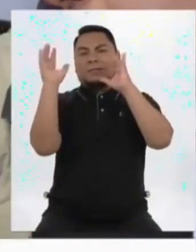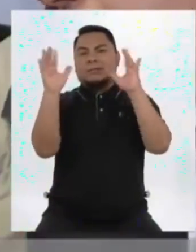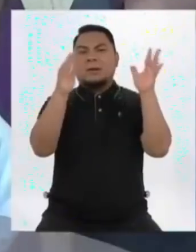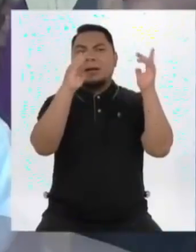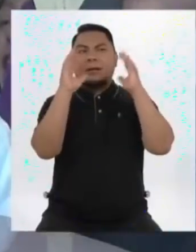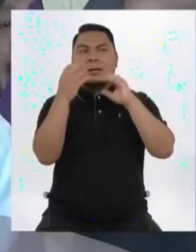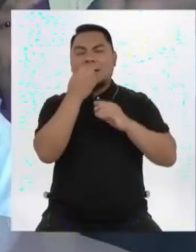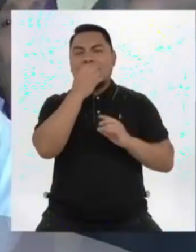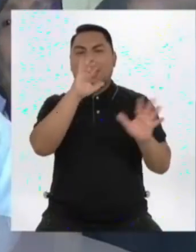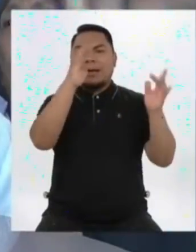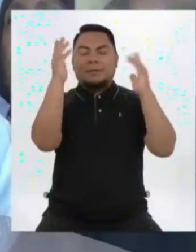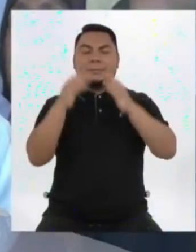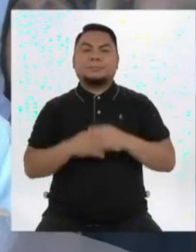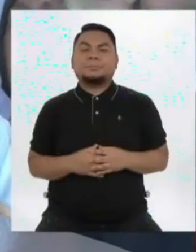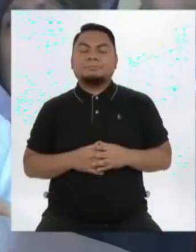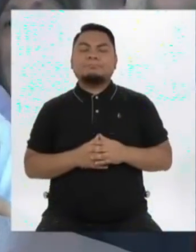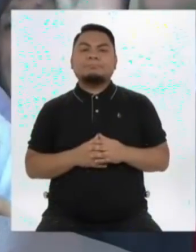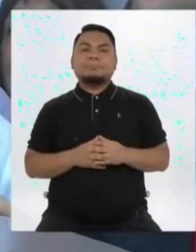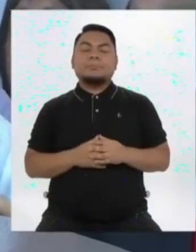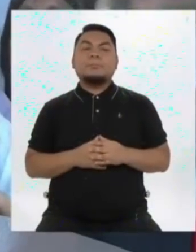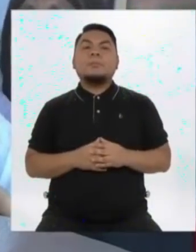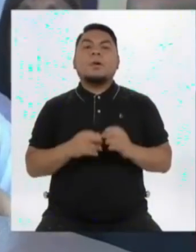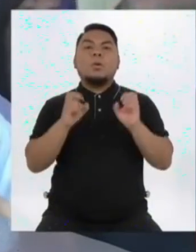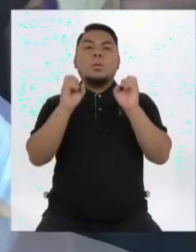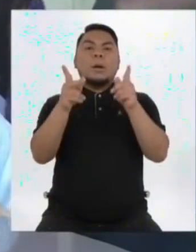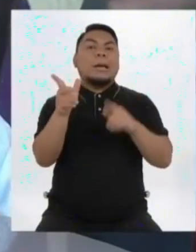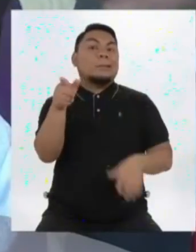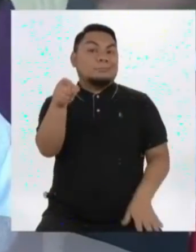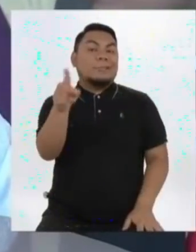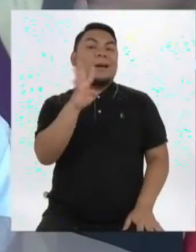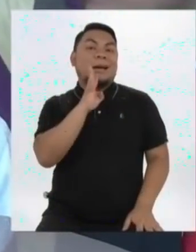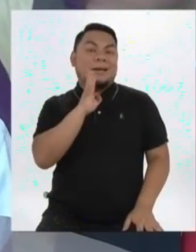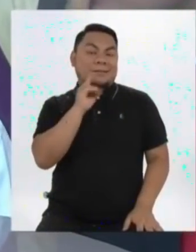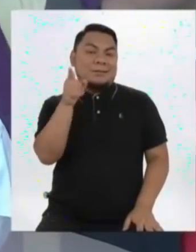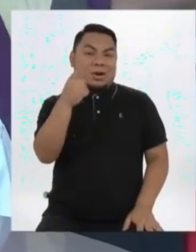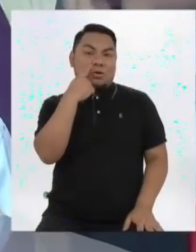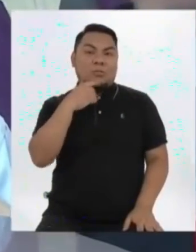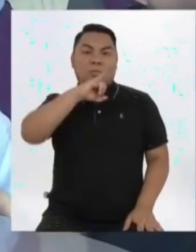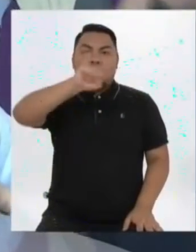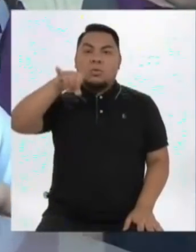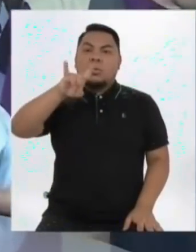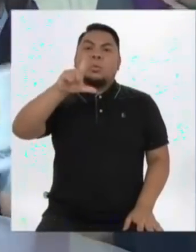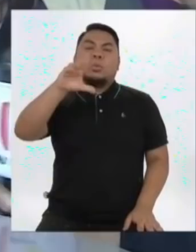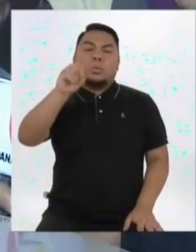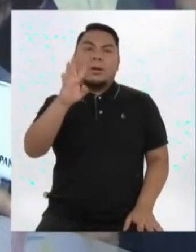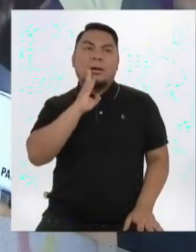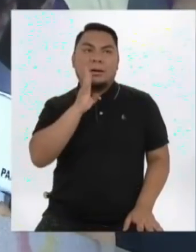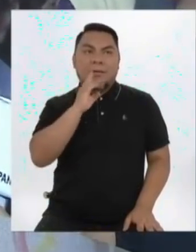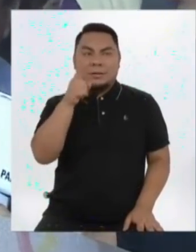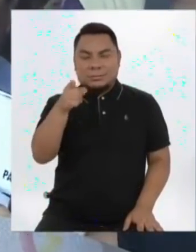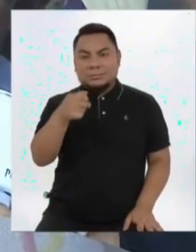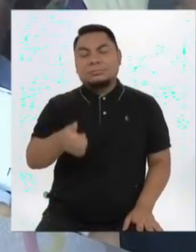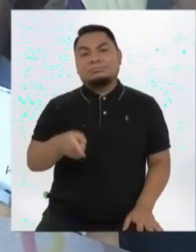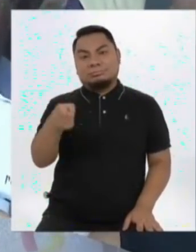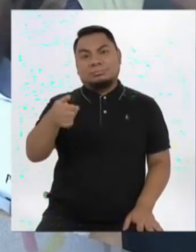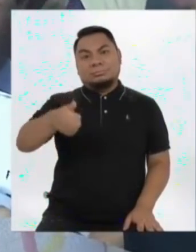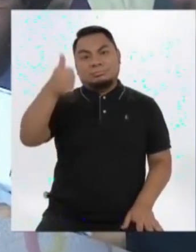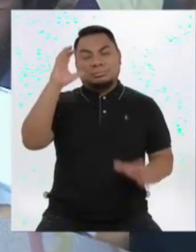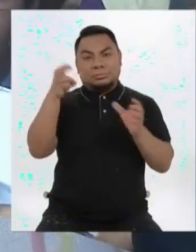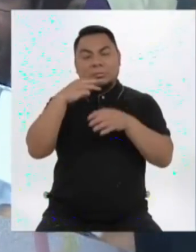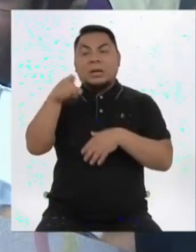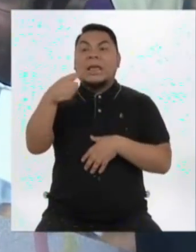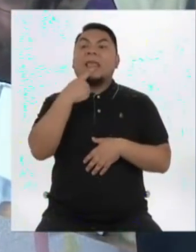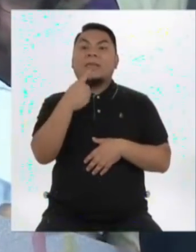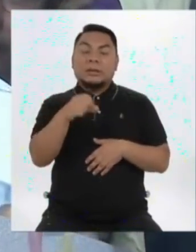Bien, muy bien, ahí estábamos escuchando las primeras declaraciones después de Julio Guzmán, Partido Morado, ha señalado que va a hacer una bancada